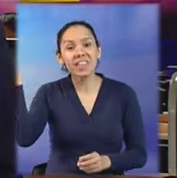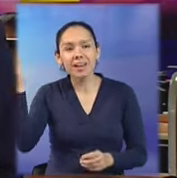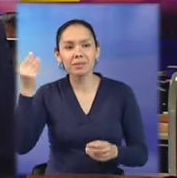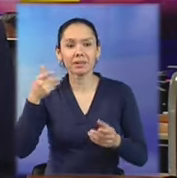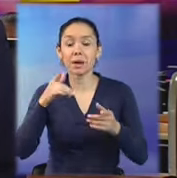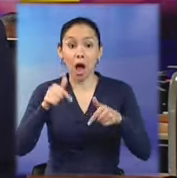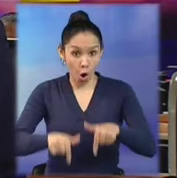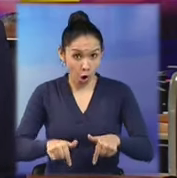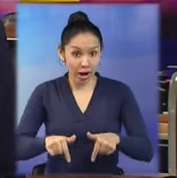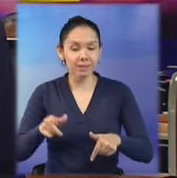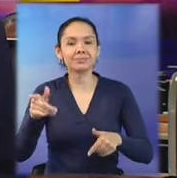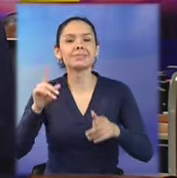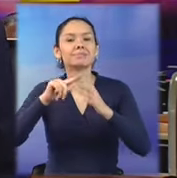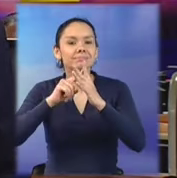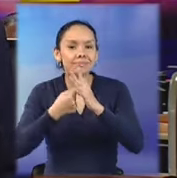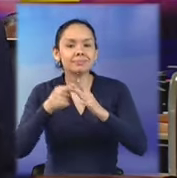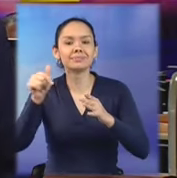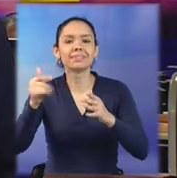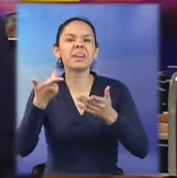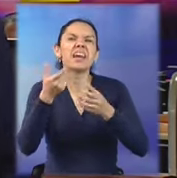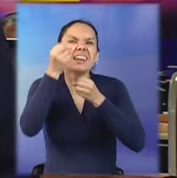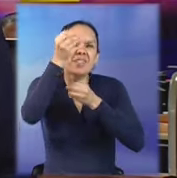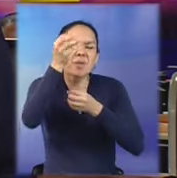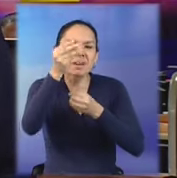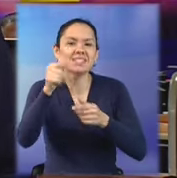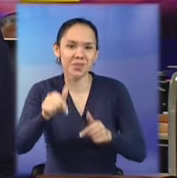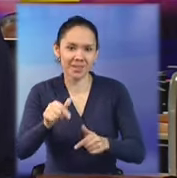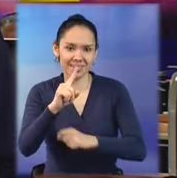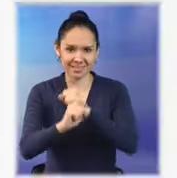a comenzar a ver qué nos trae este año.